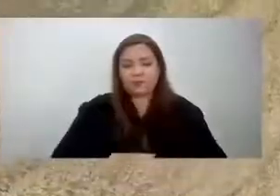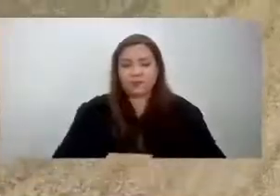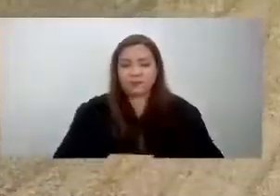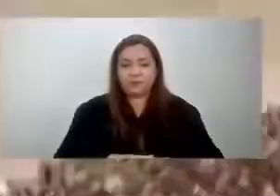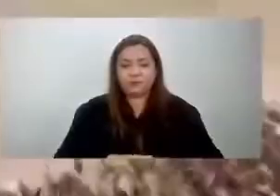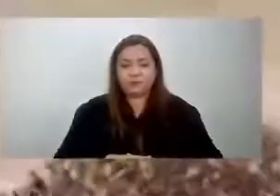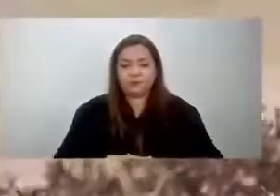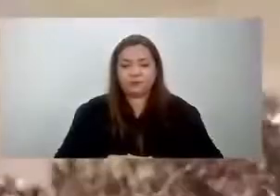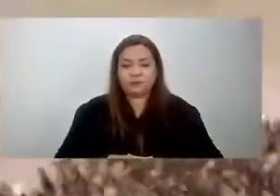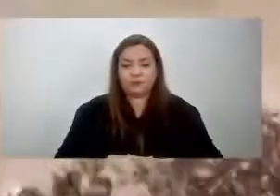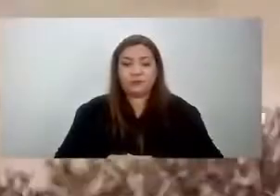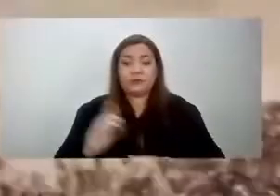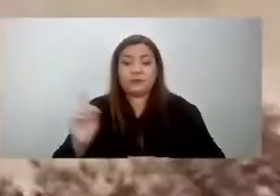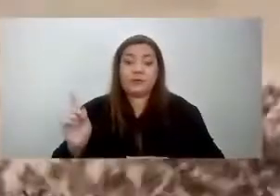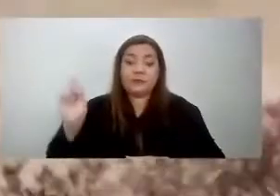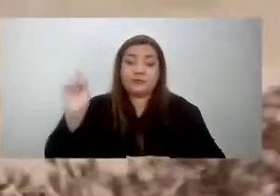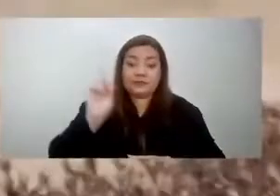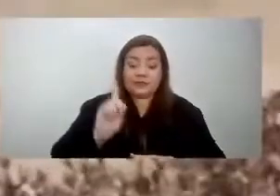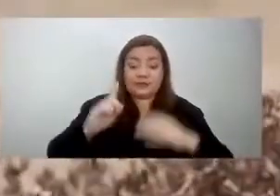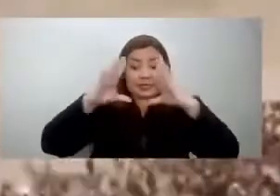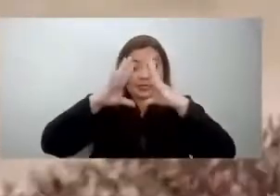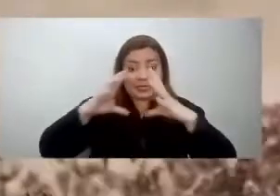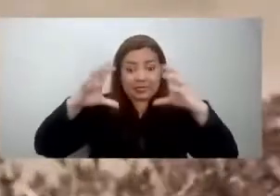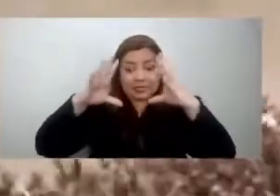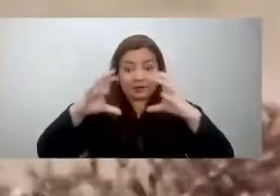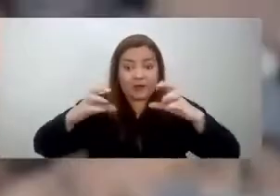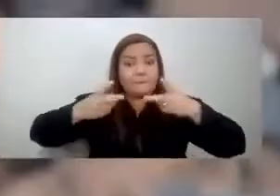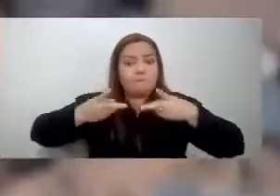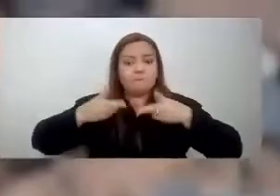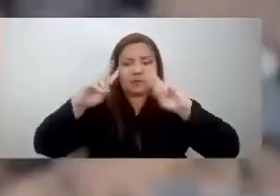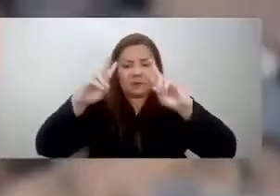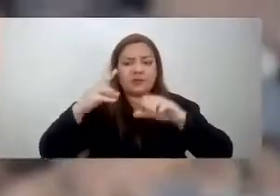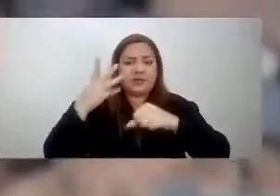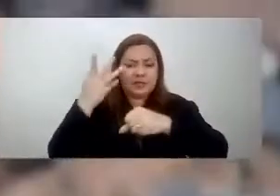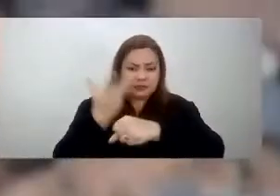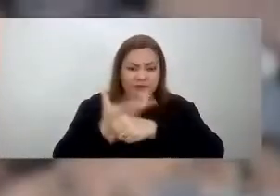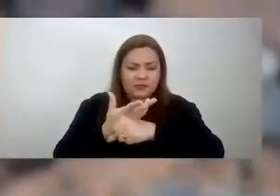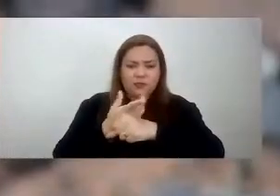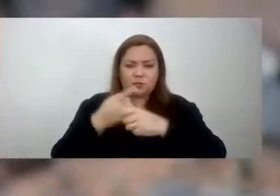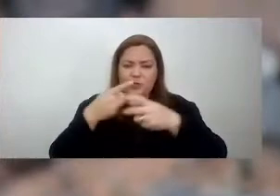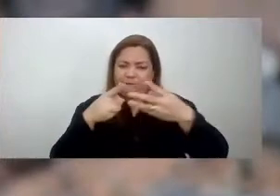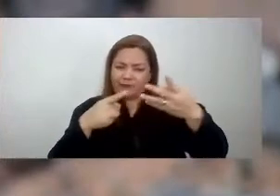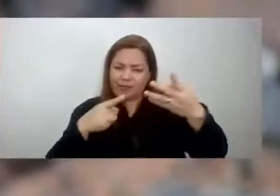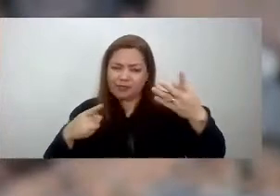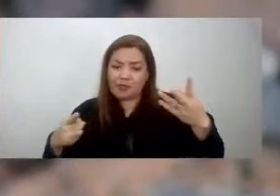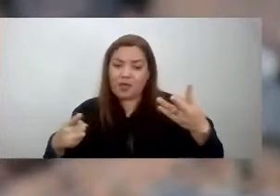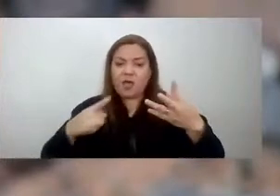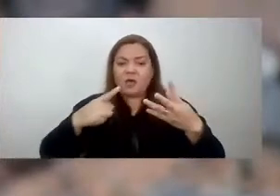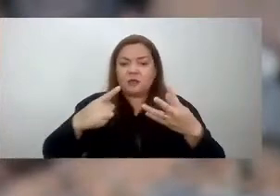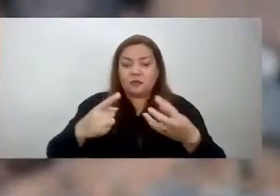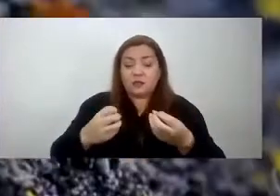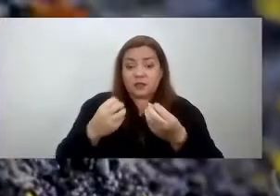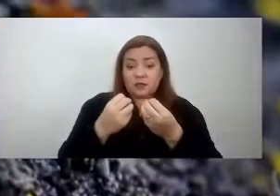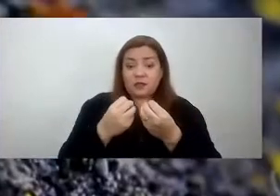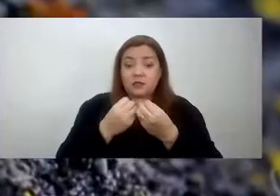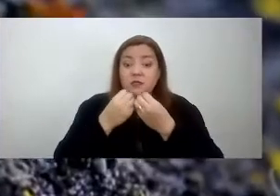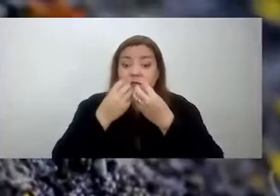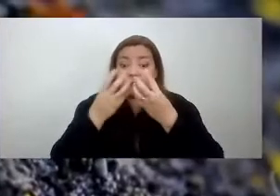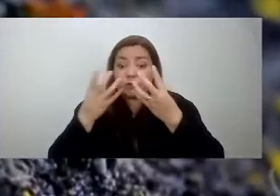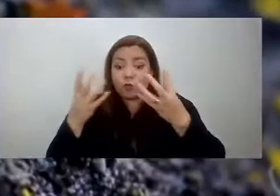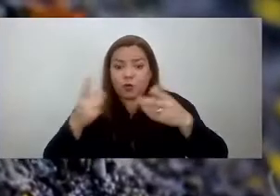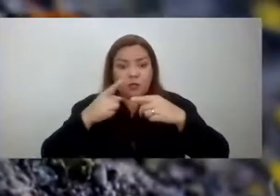la presencia de niebla permite la existencia de una variedad de vegetación inusual